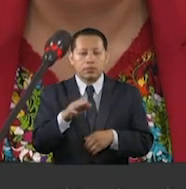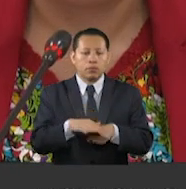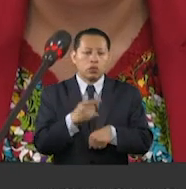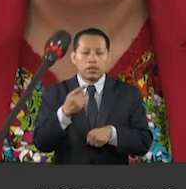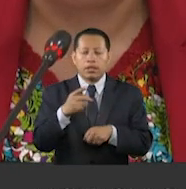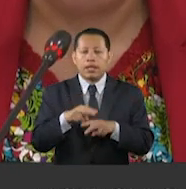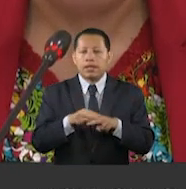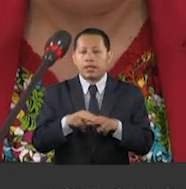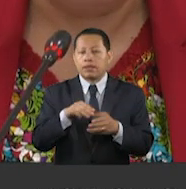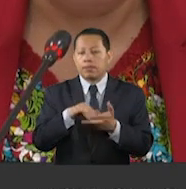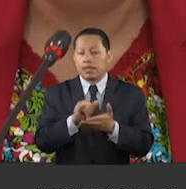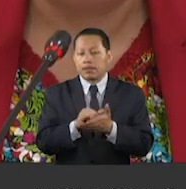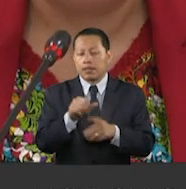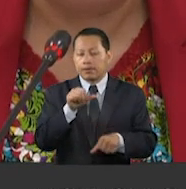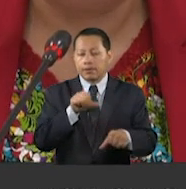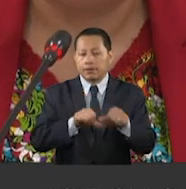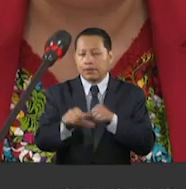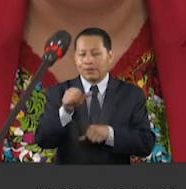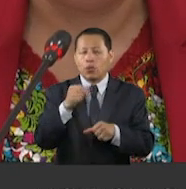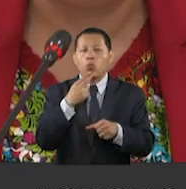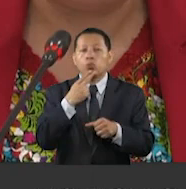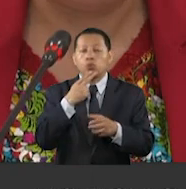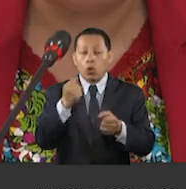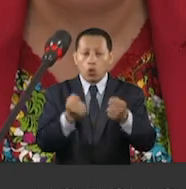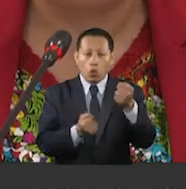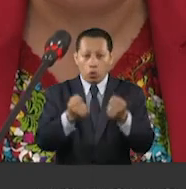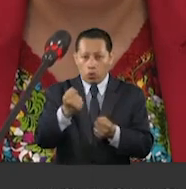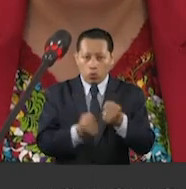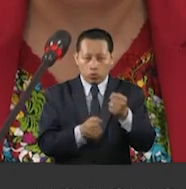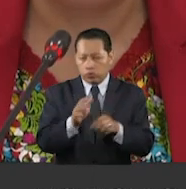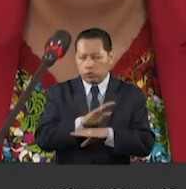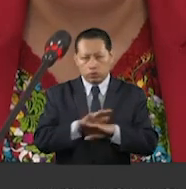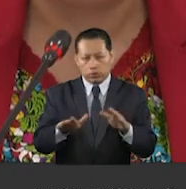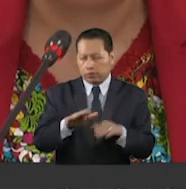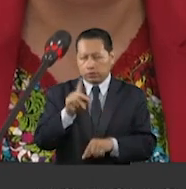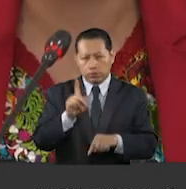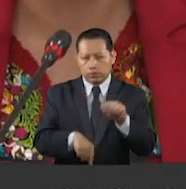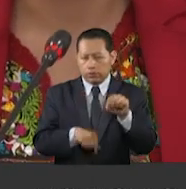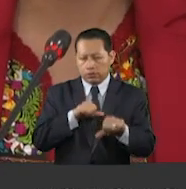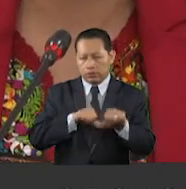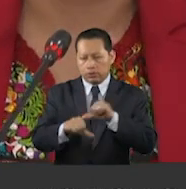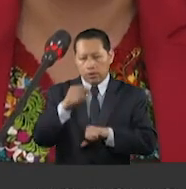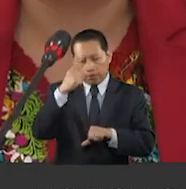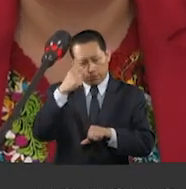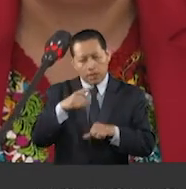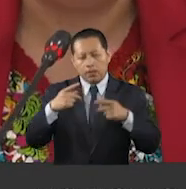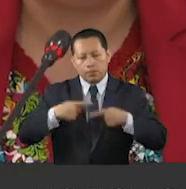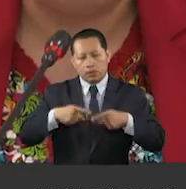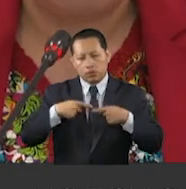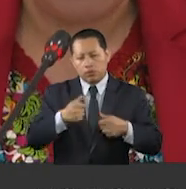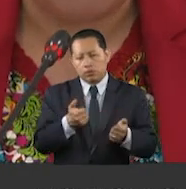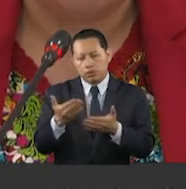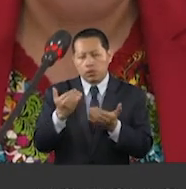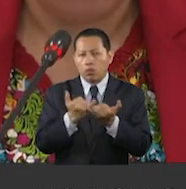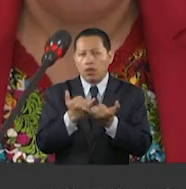a que el Tren Maya sustituirá el uso de vehículos de combustión interna para el traslado de pasajeros y también movimiento de carga.